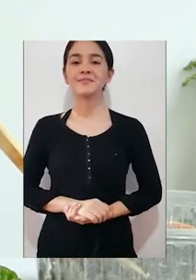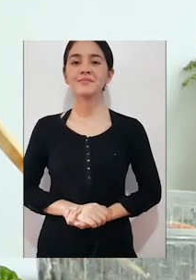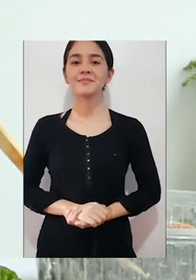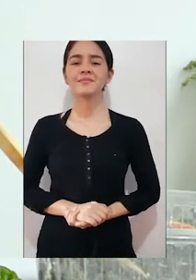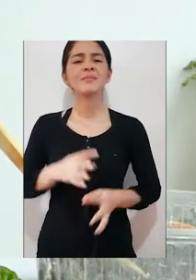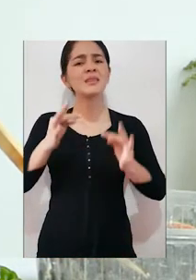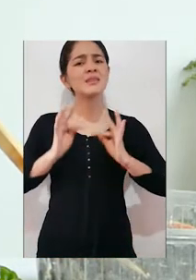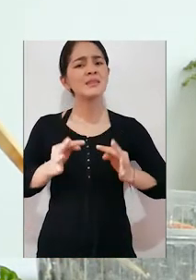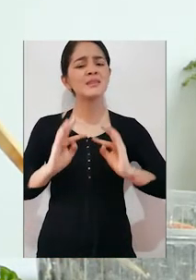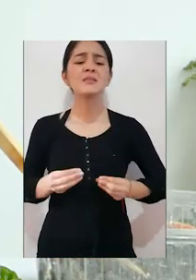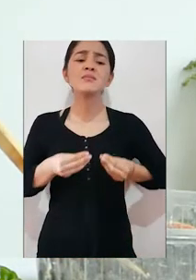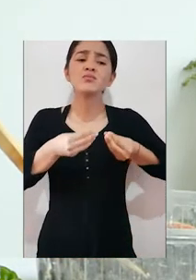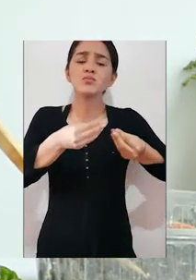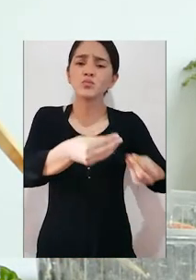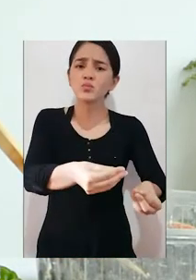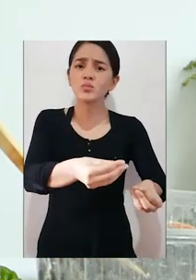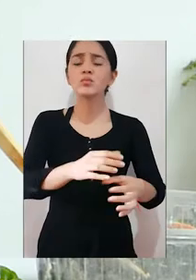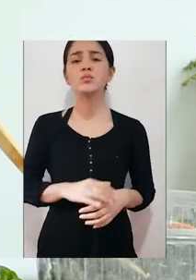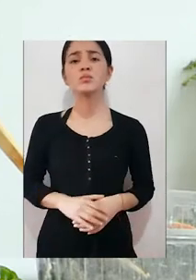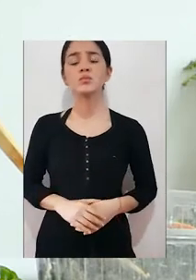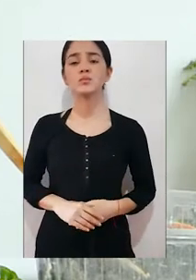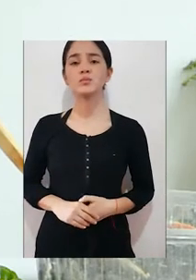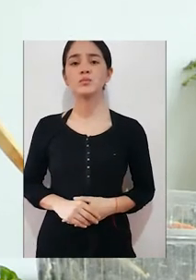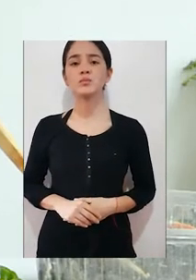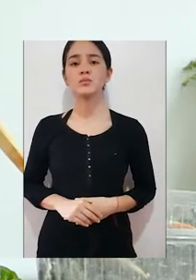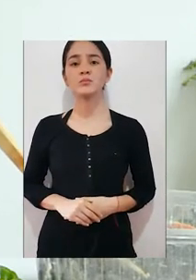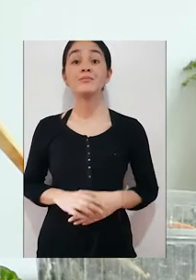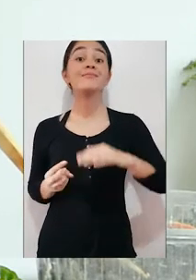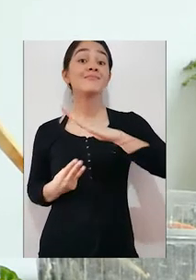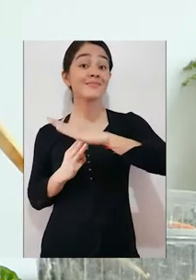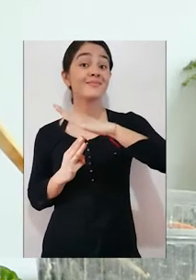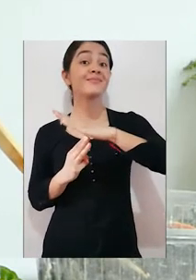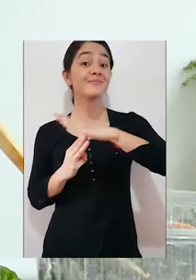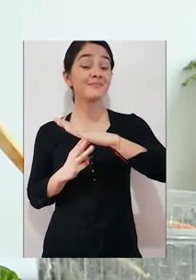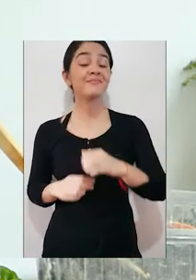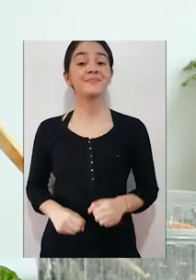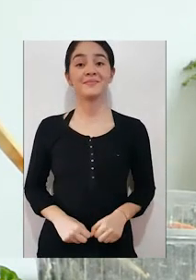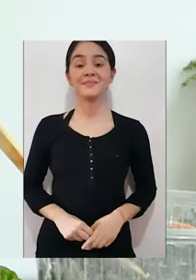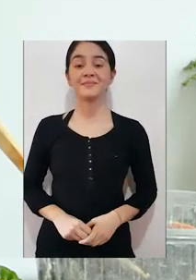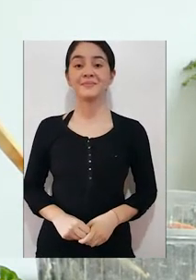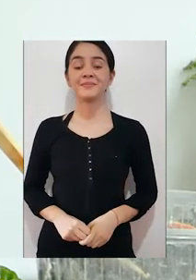Traten de colocar ustedes en la mesa que ustedes estén utilizando